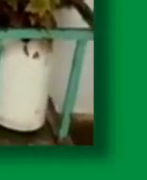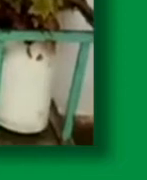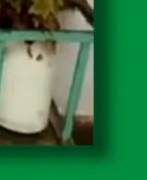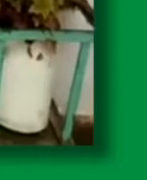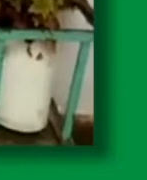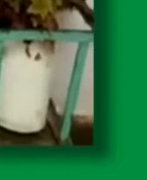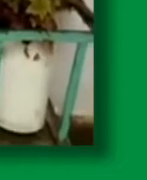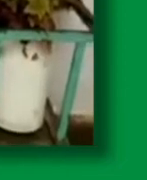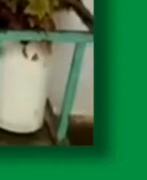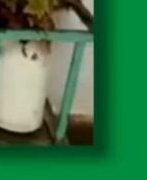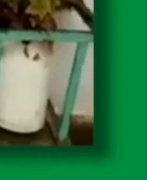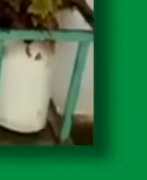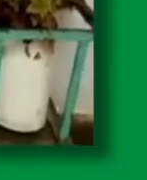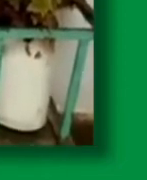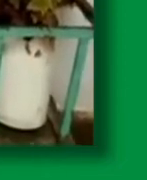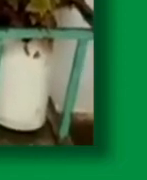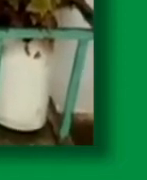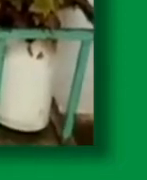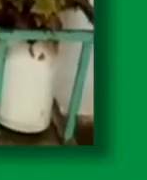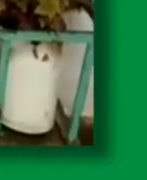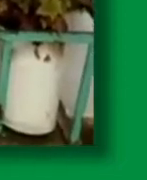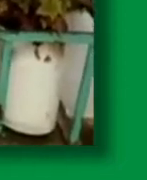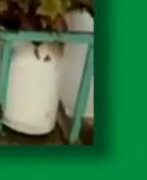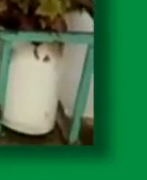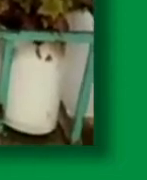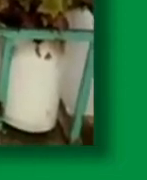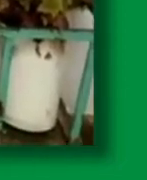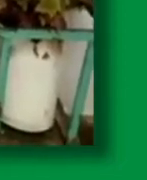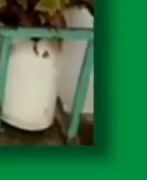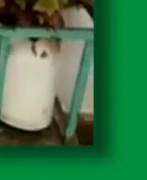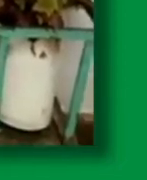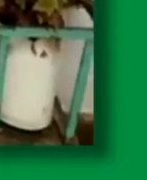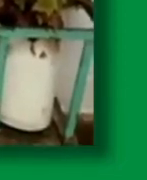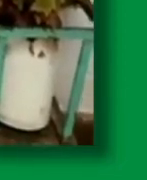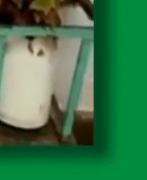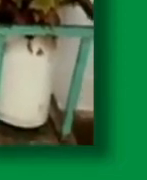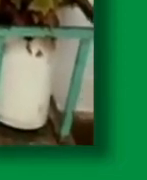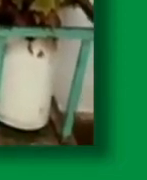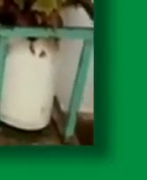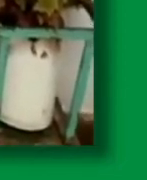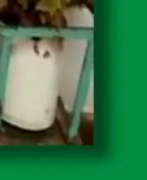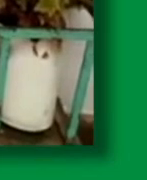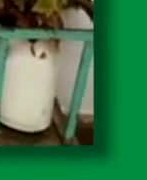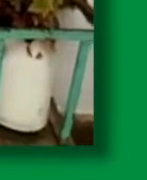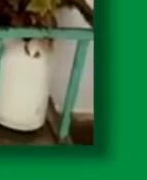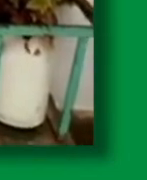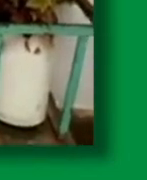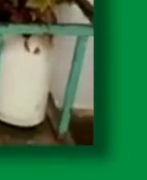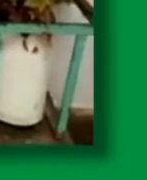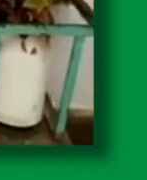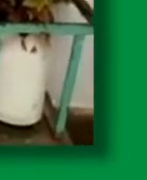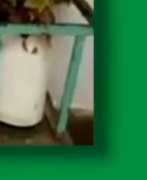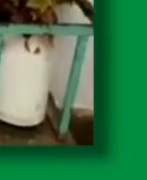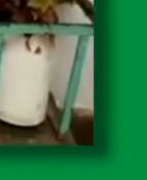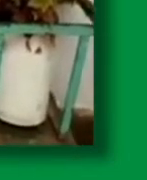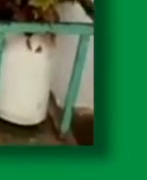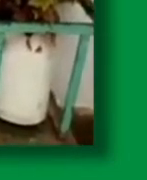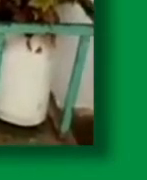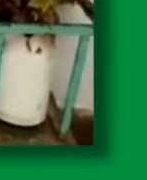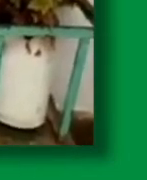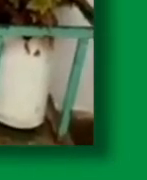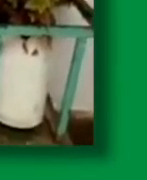vamos a necesitar pega, silicón, brillantina de los colores que sean de nuestra preferencia.